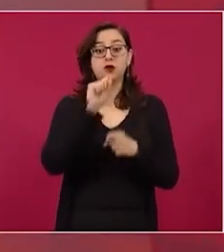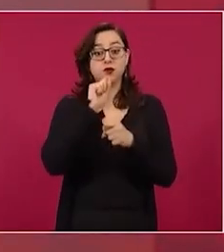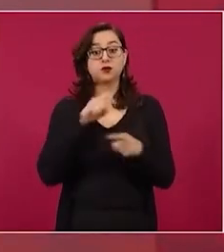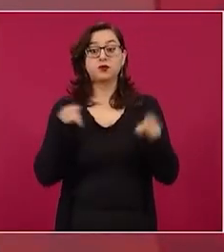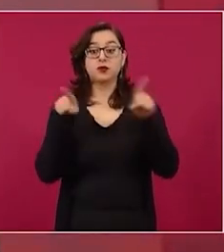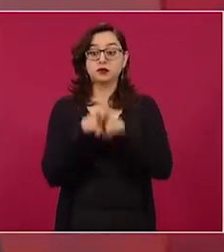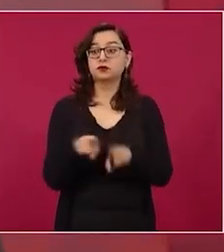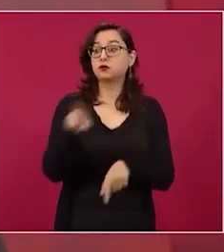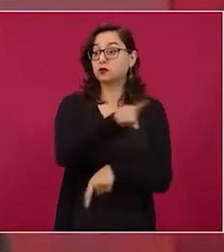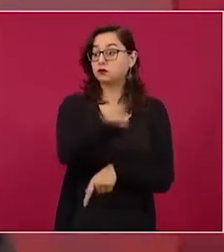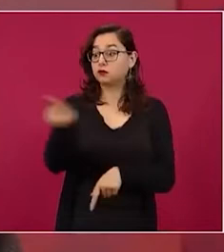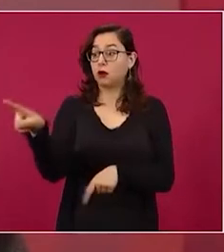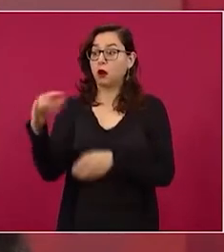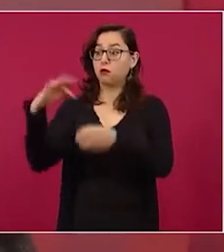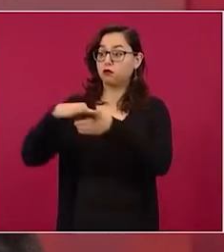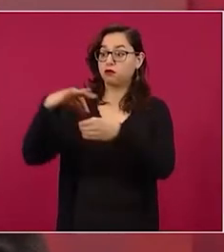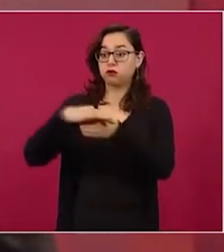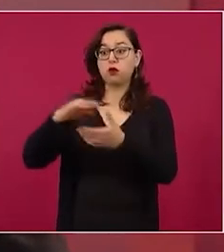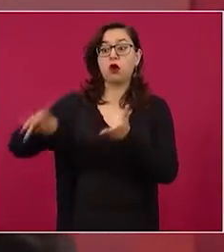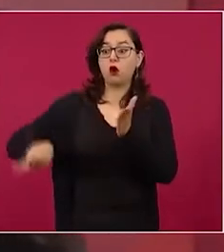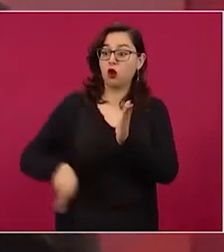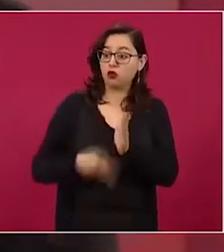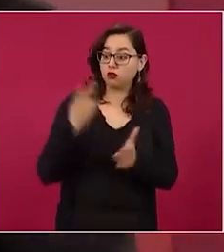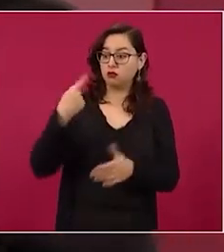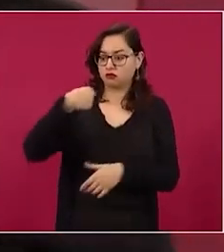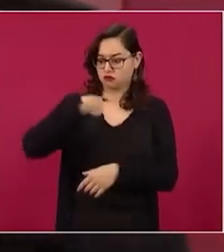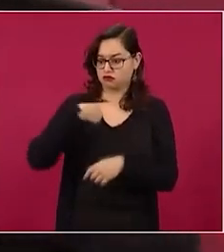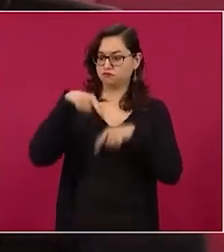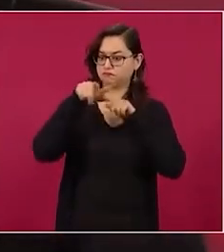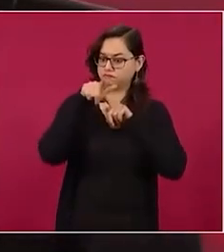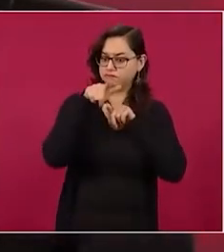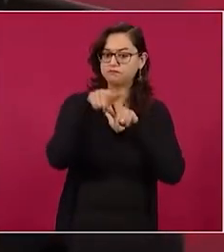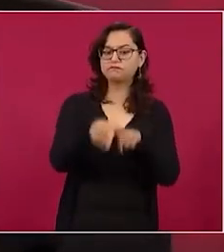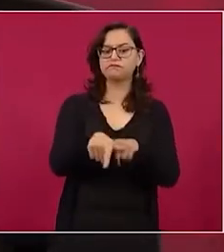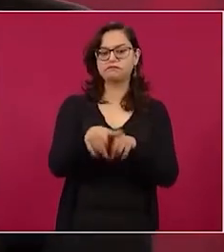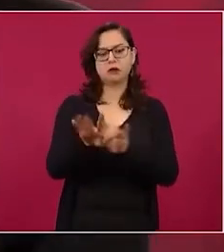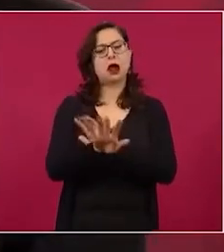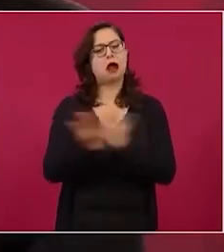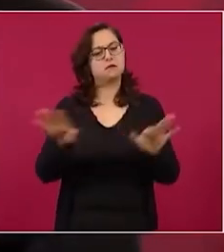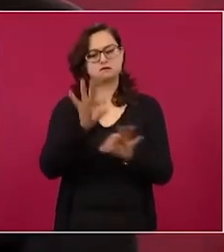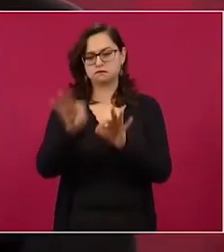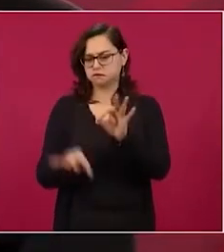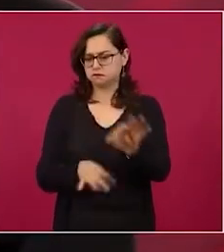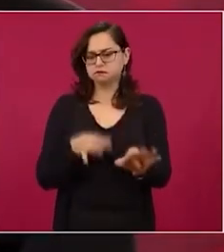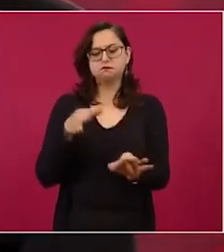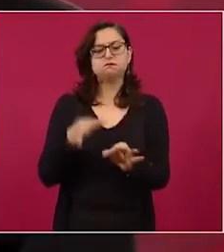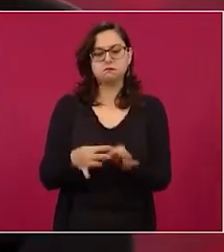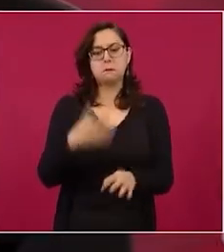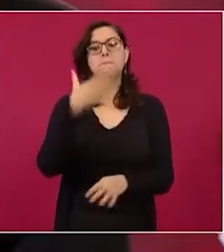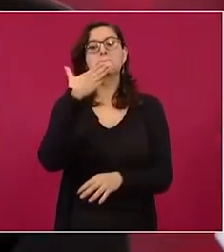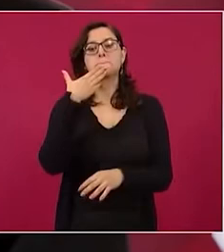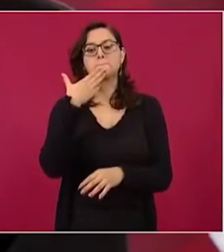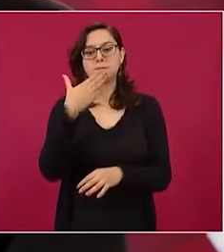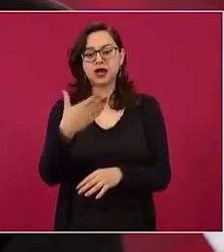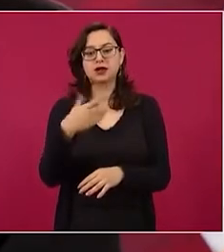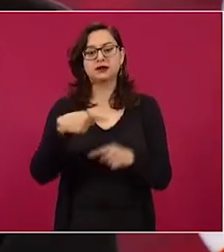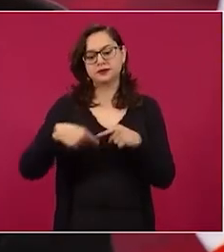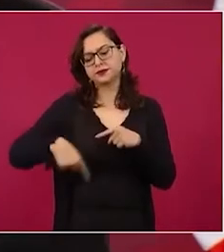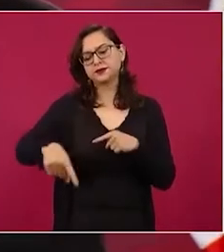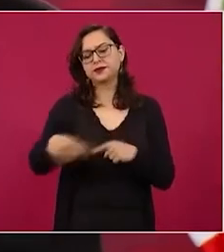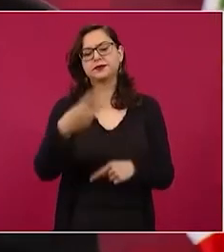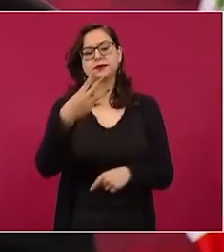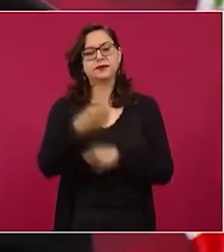y vamos a cerrar un ciclo